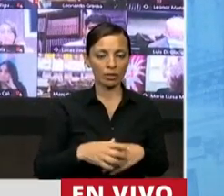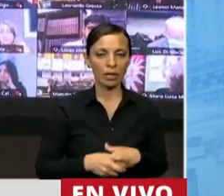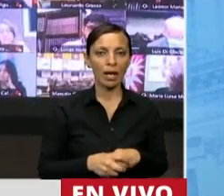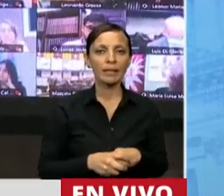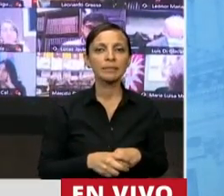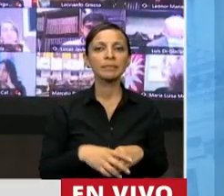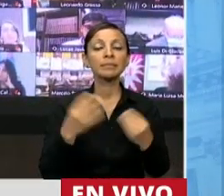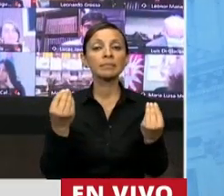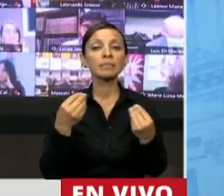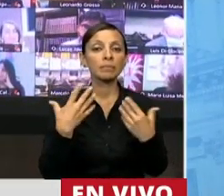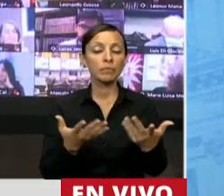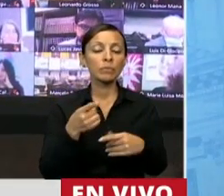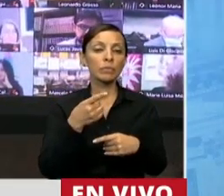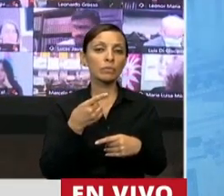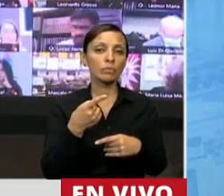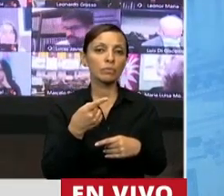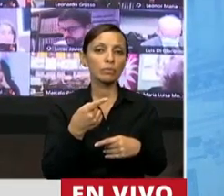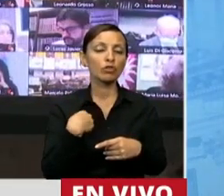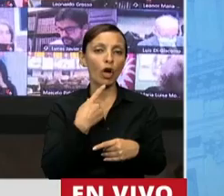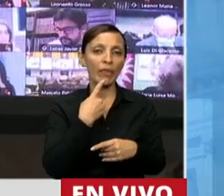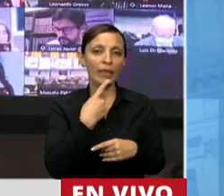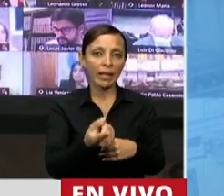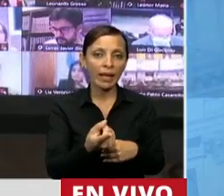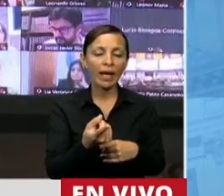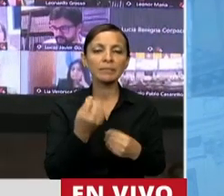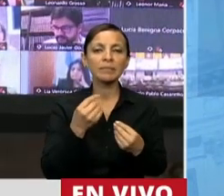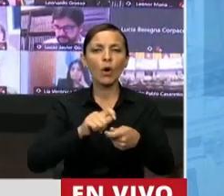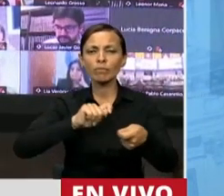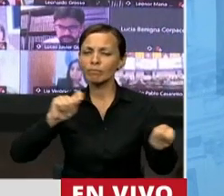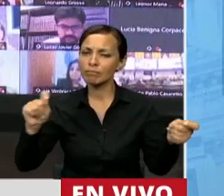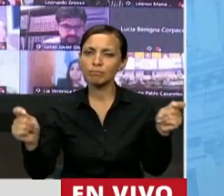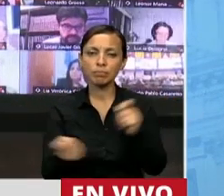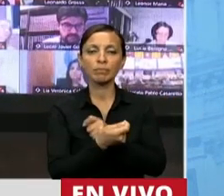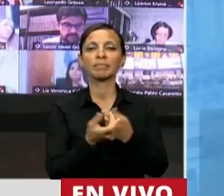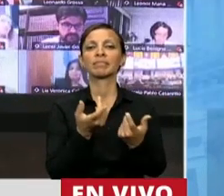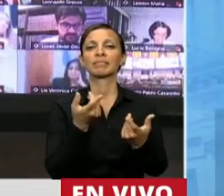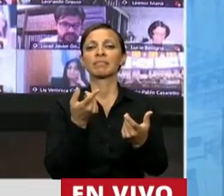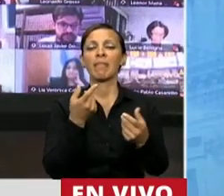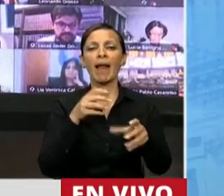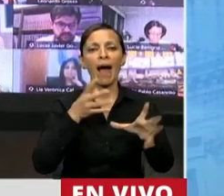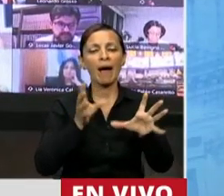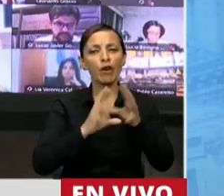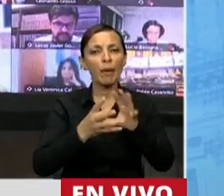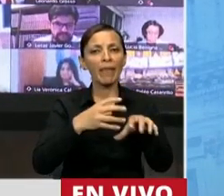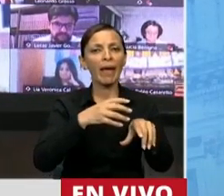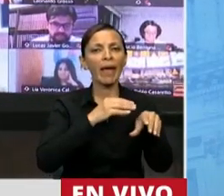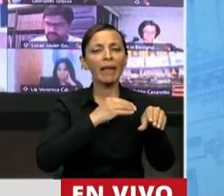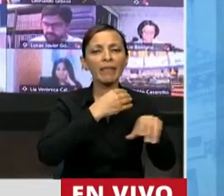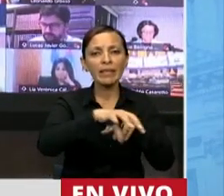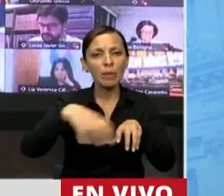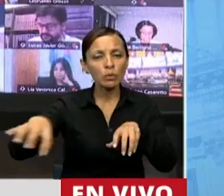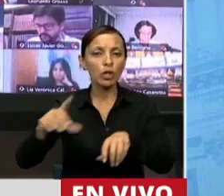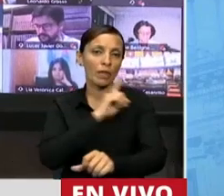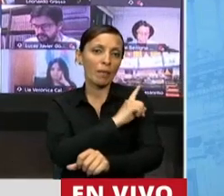presidente, nos permite, yo le diría, que un cambio radical en la construcción y la distribución del poder dentro del